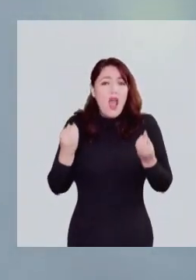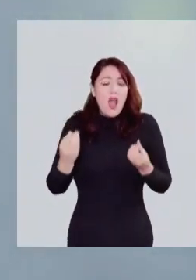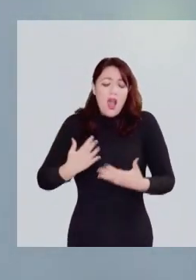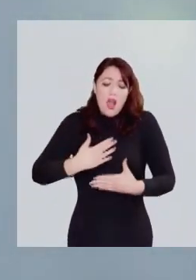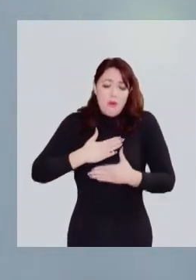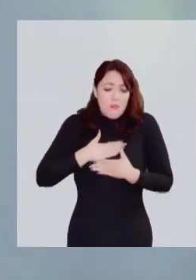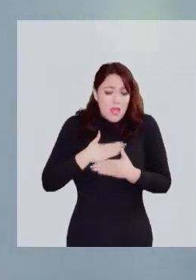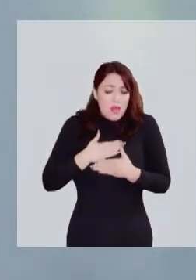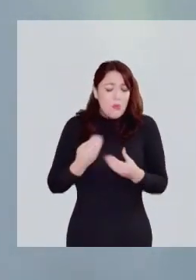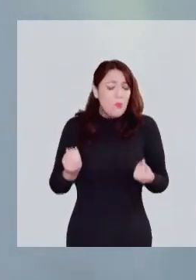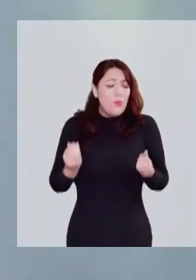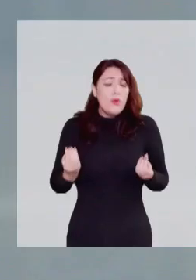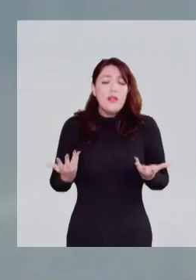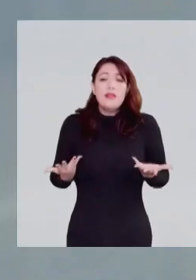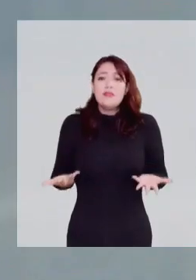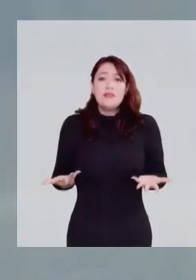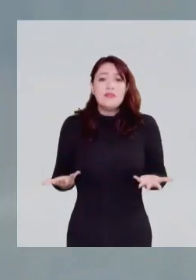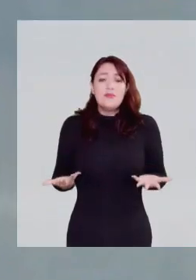pasando y por qué.